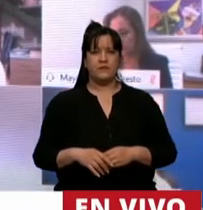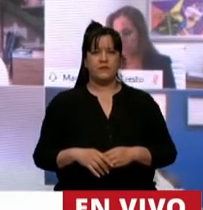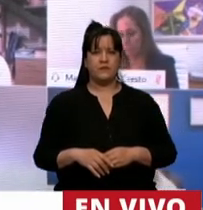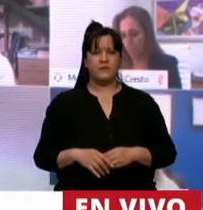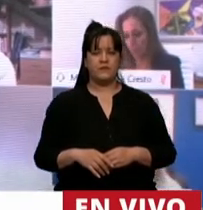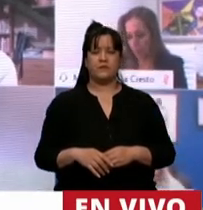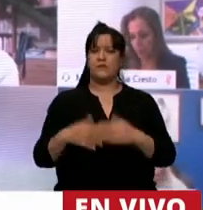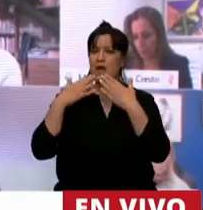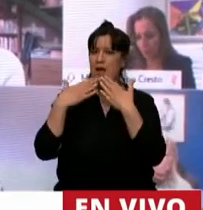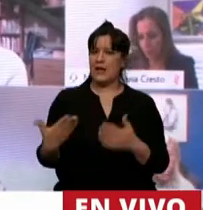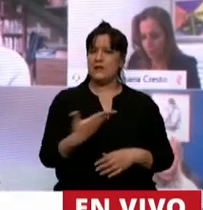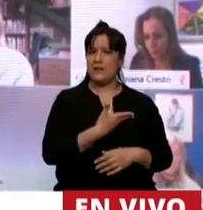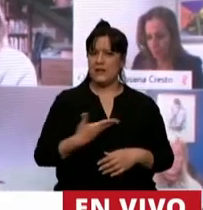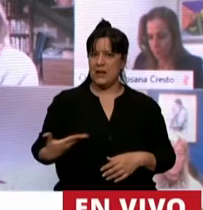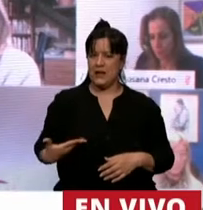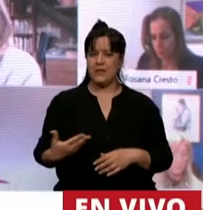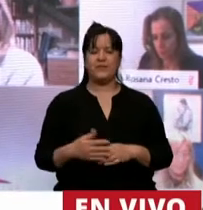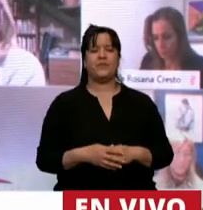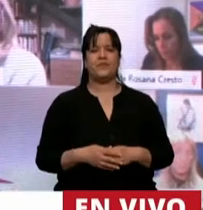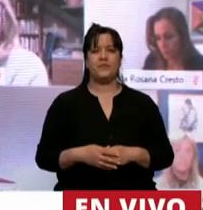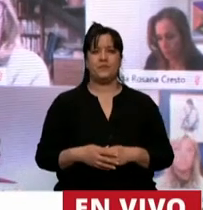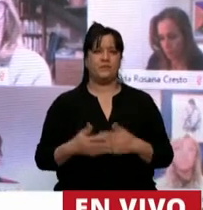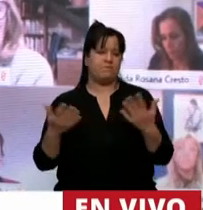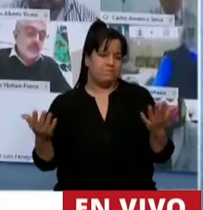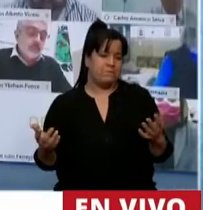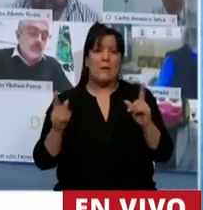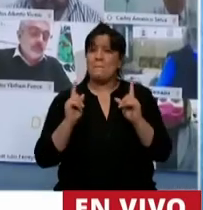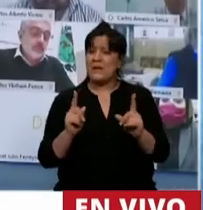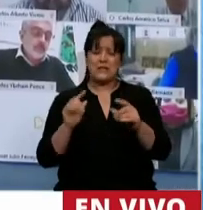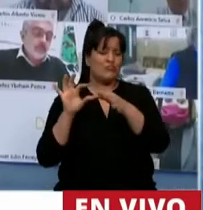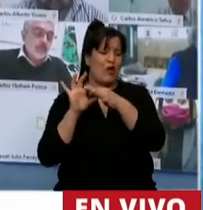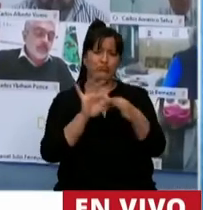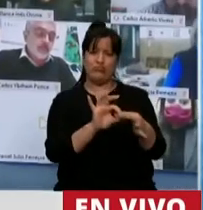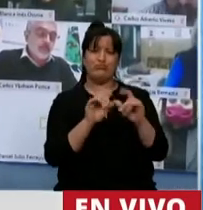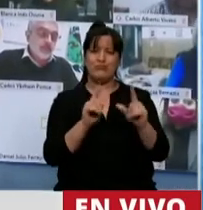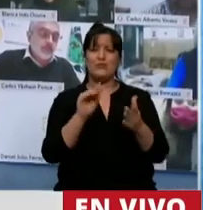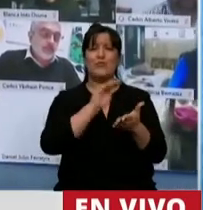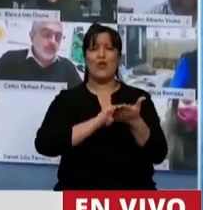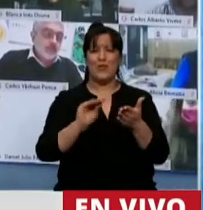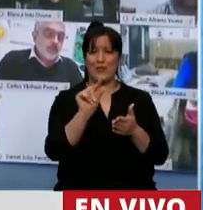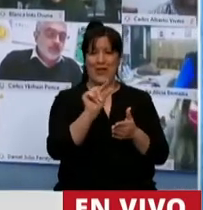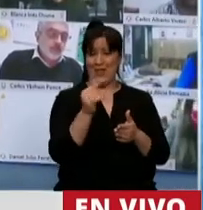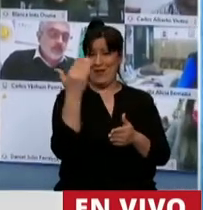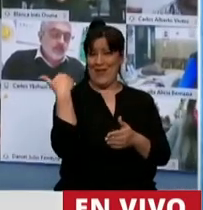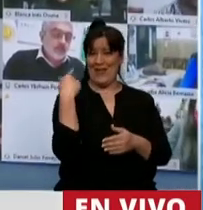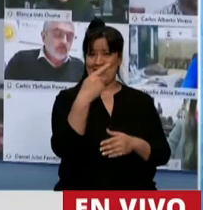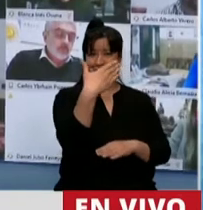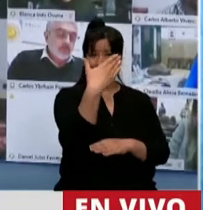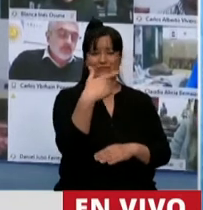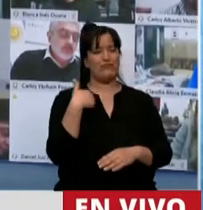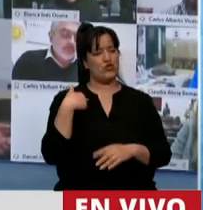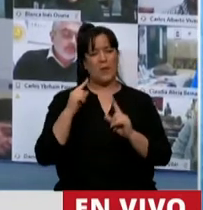Gracias, presidente. En la misma línea del diputado propinante,